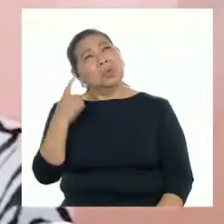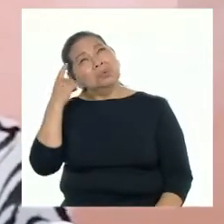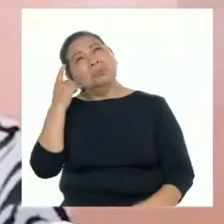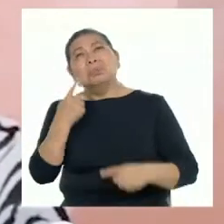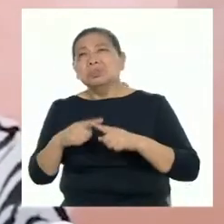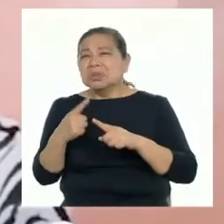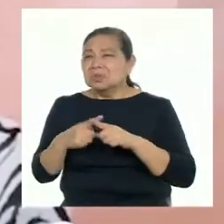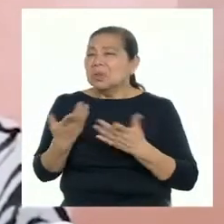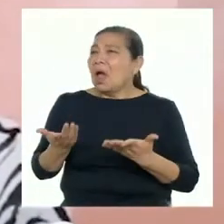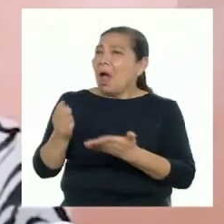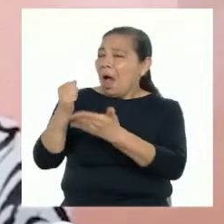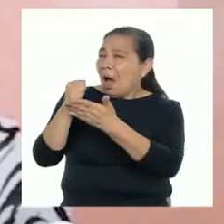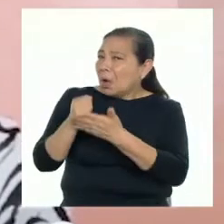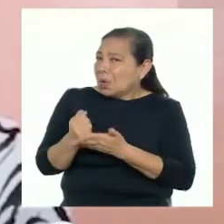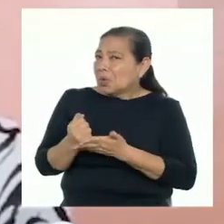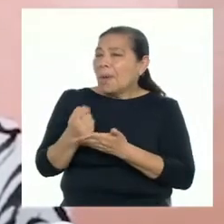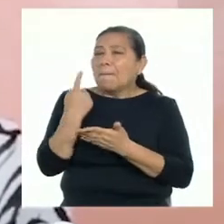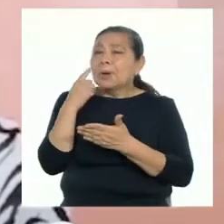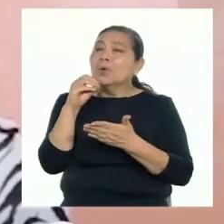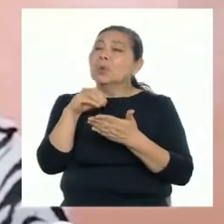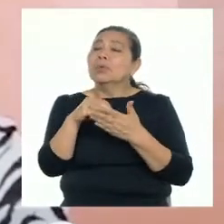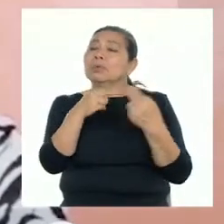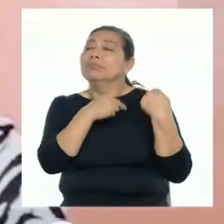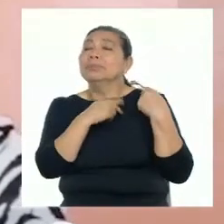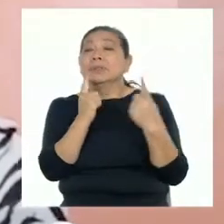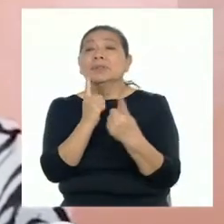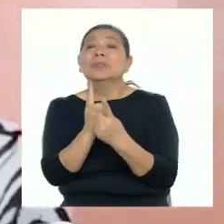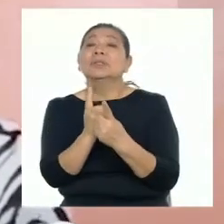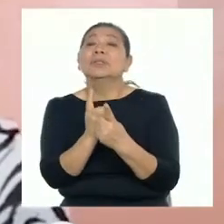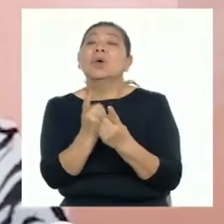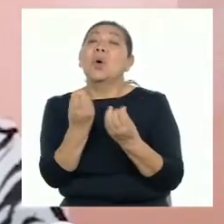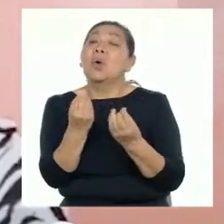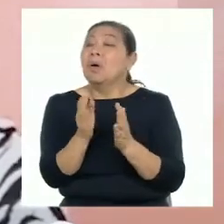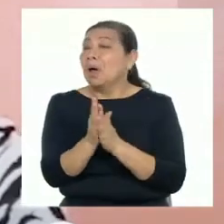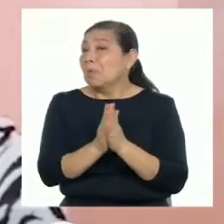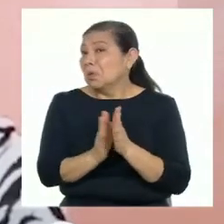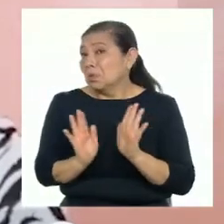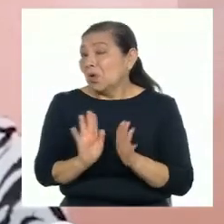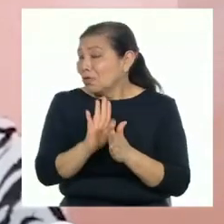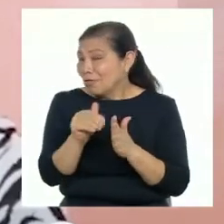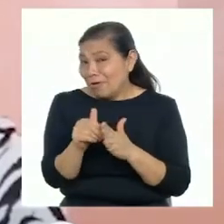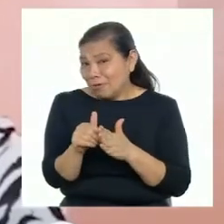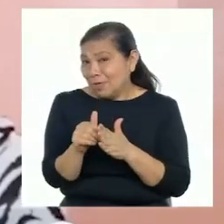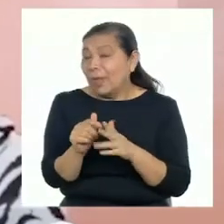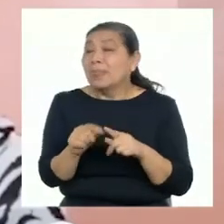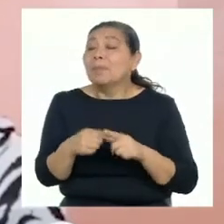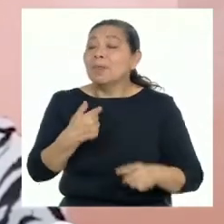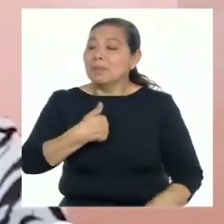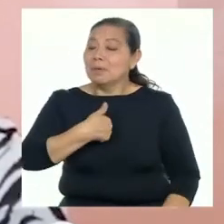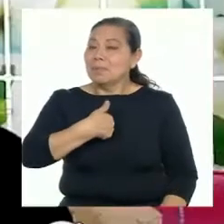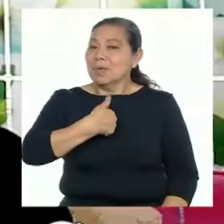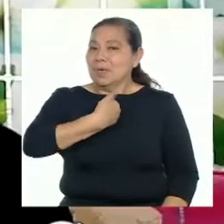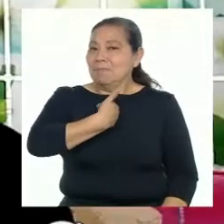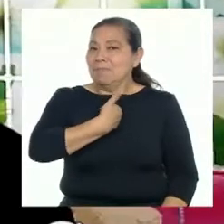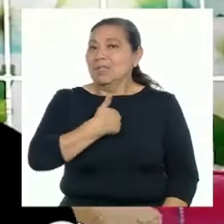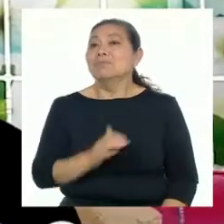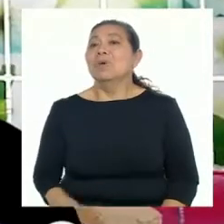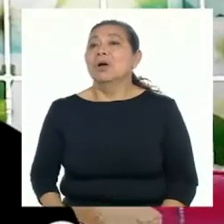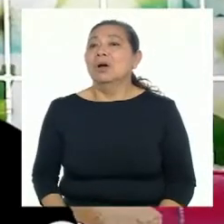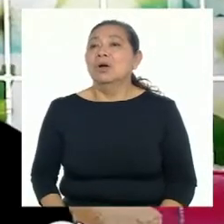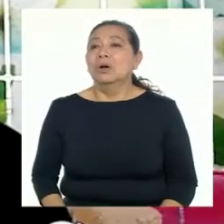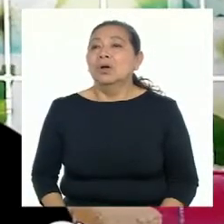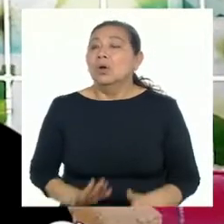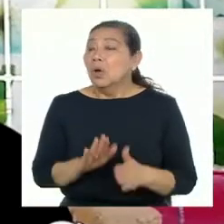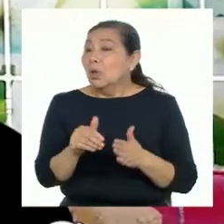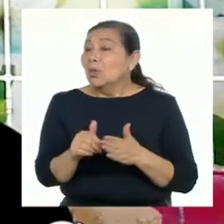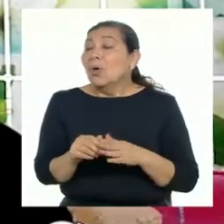actividades que nos van a ayudar al cumplimiento de nuestras metas o no aprovecharlos. Entonces, todo esto va a depender de nosotros. Yo creo que sí, ya